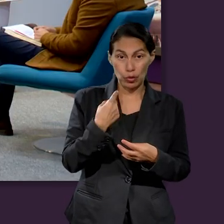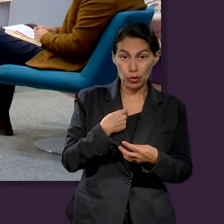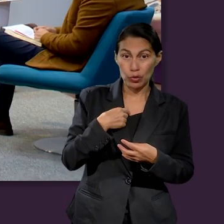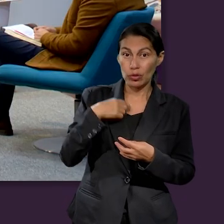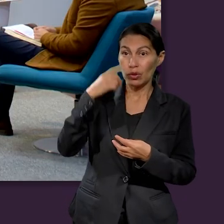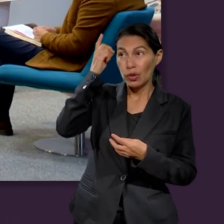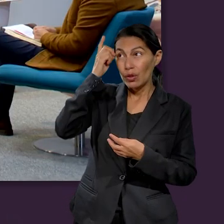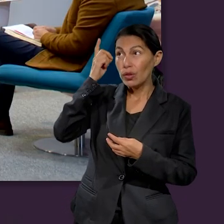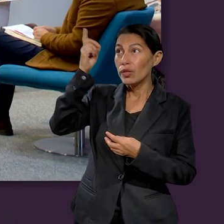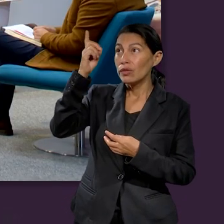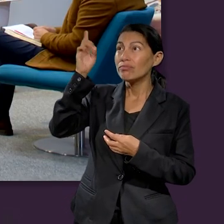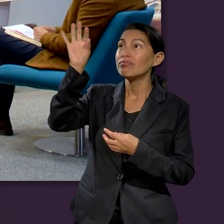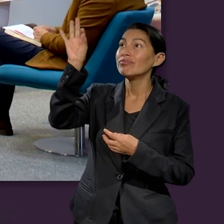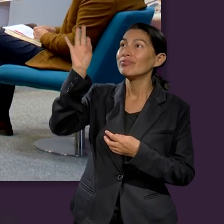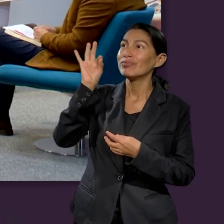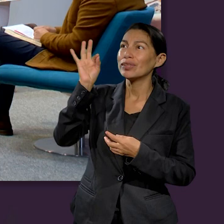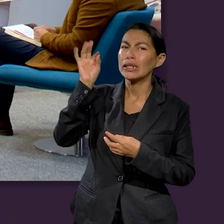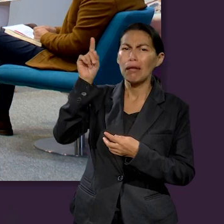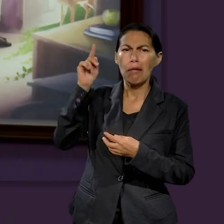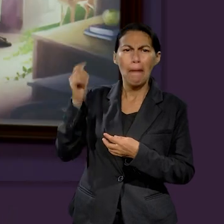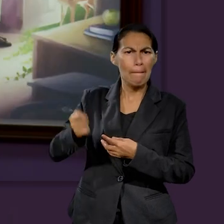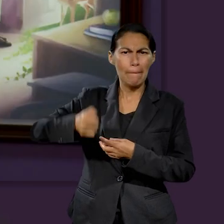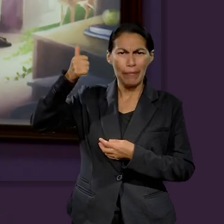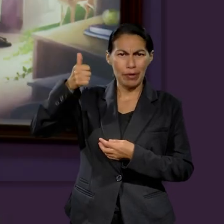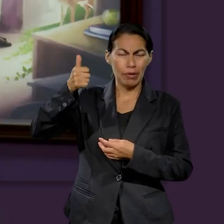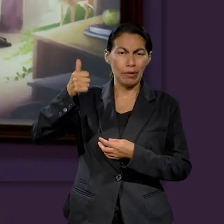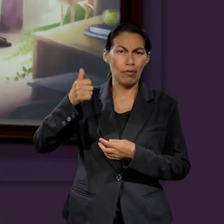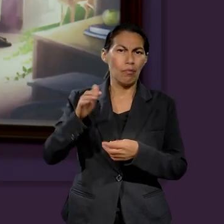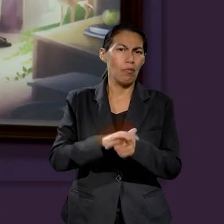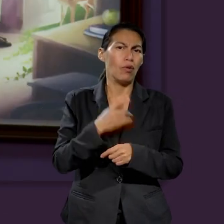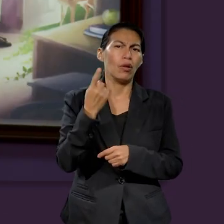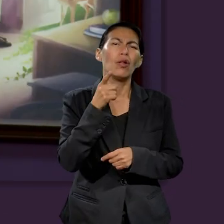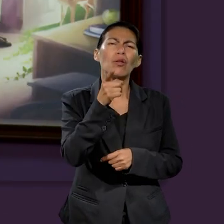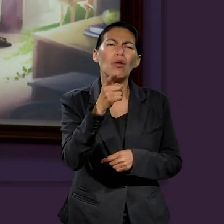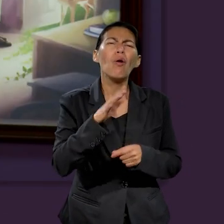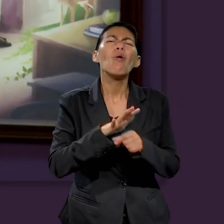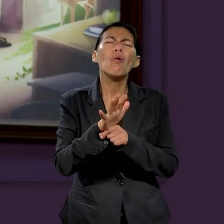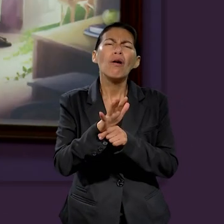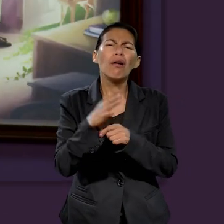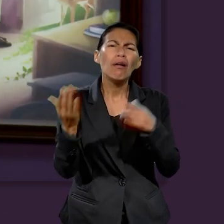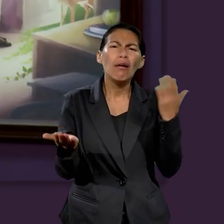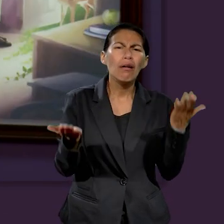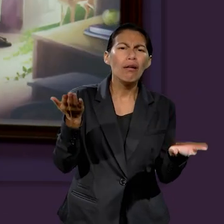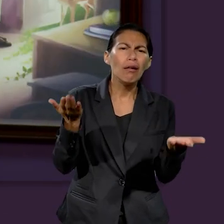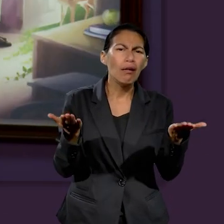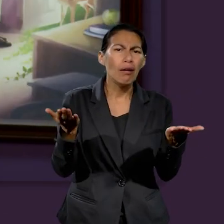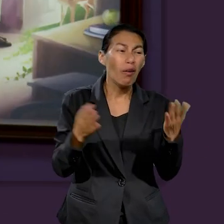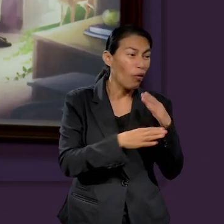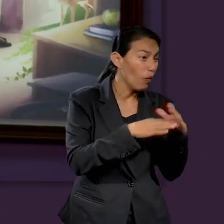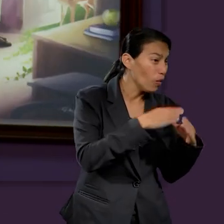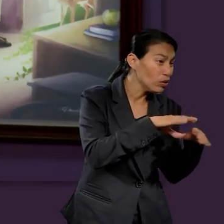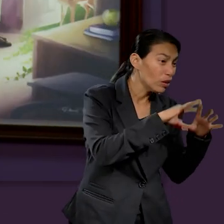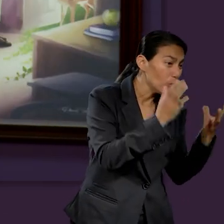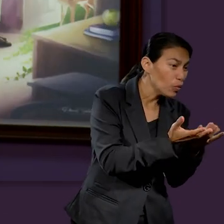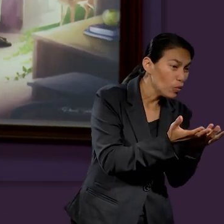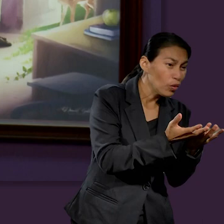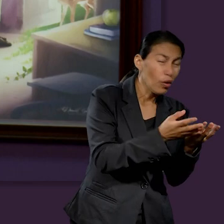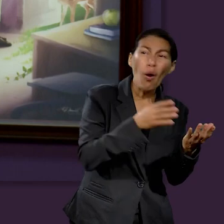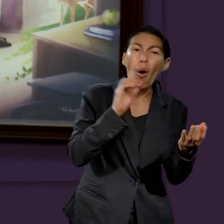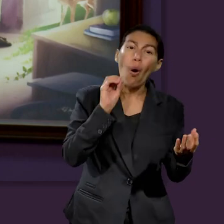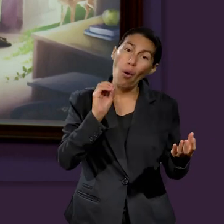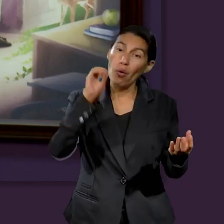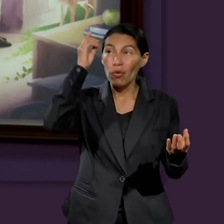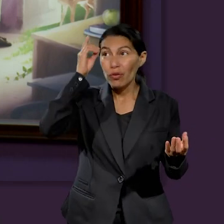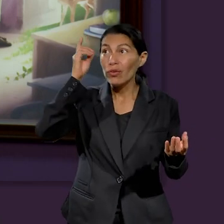que pues elijamos a un señor, que no podemos tener dos señores. Y en este caso, pues lo podemos ver como que es el mundo o Dios.